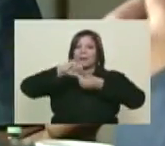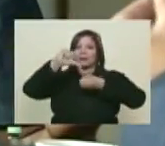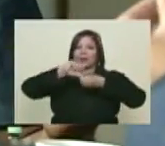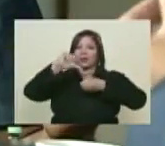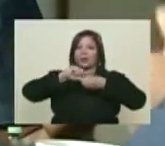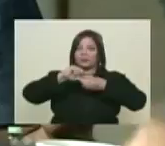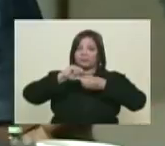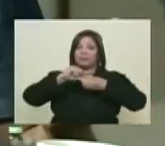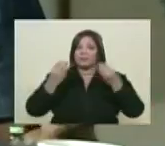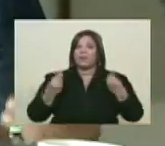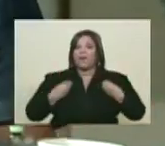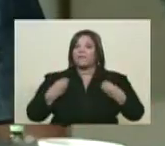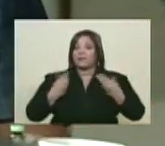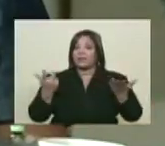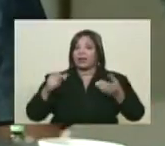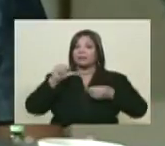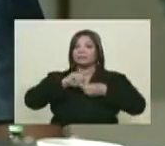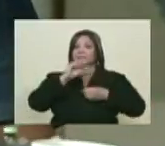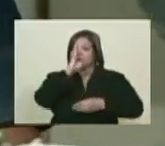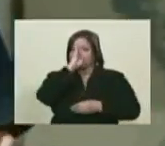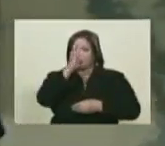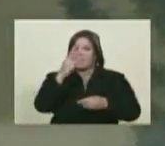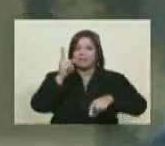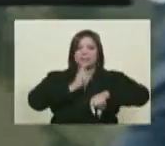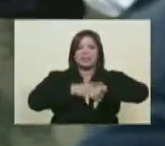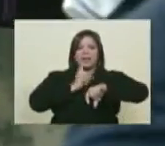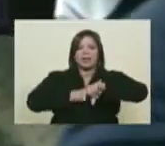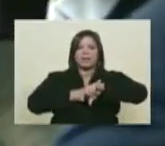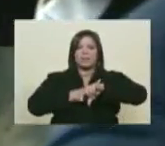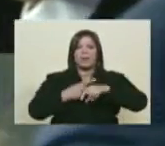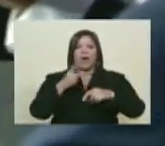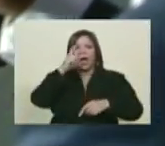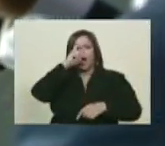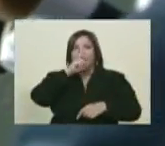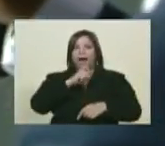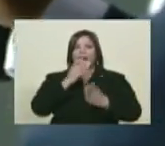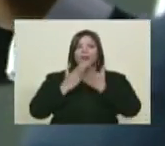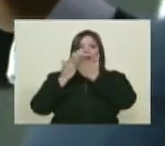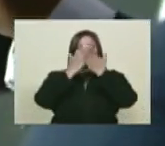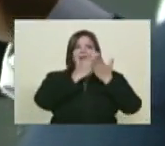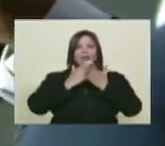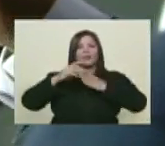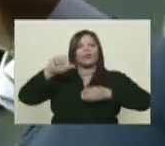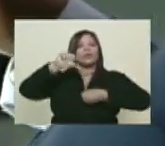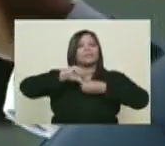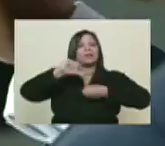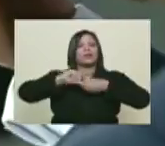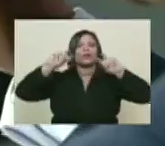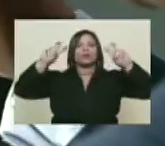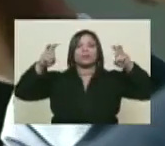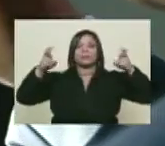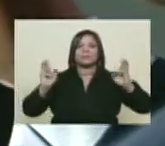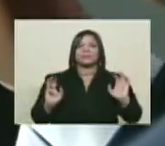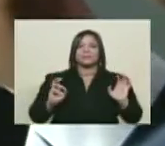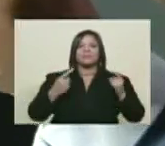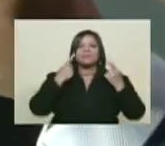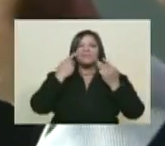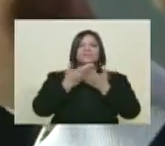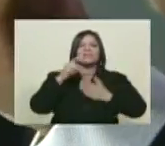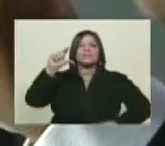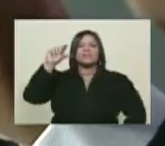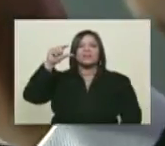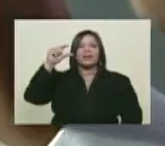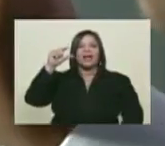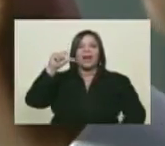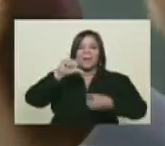de vida, ministro. Dedicar mi tiempo, mis años, al estudio del tema del petróleo. Usted tiene una muestra allí, ¿Este barril de